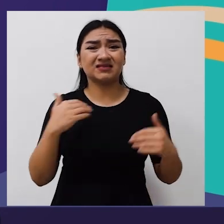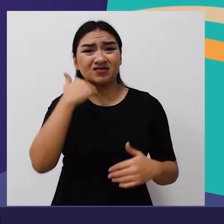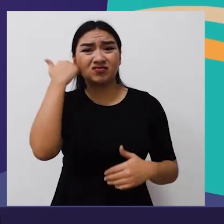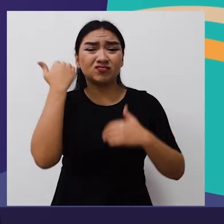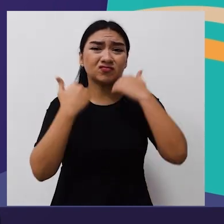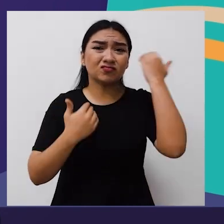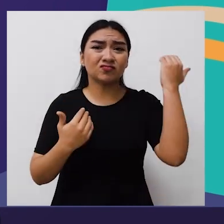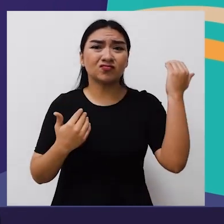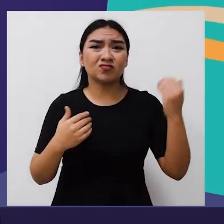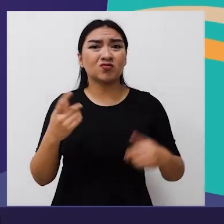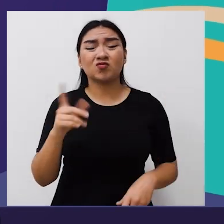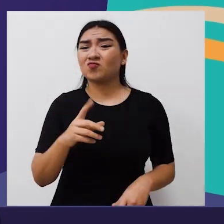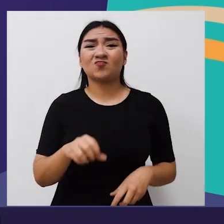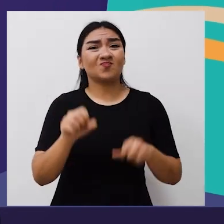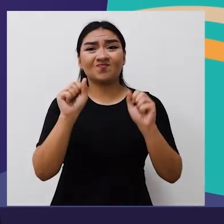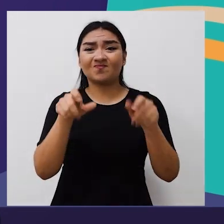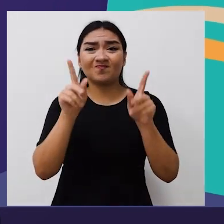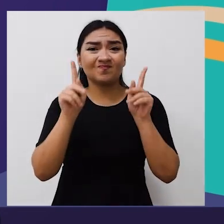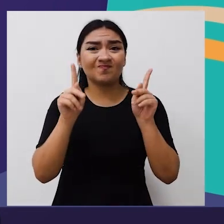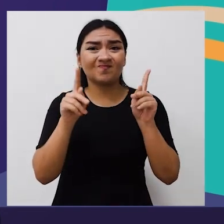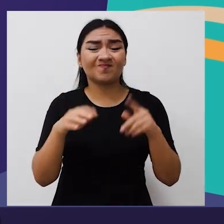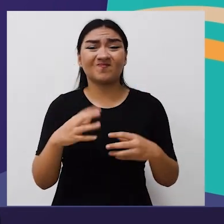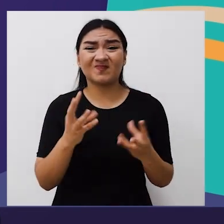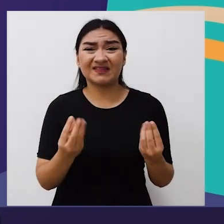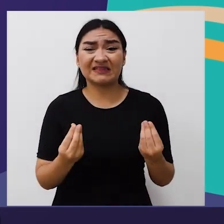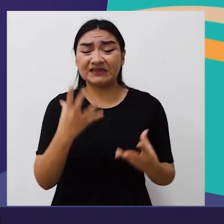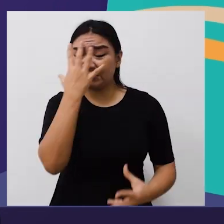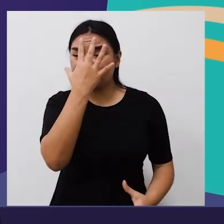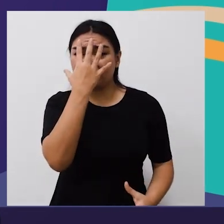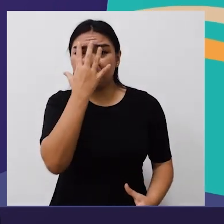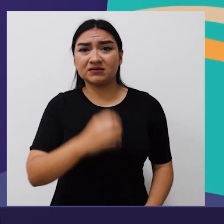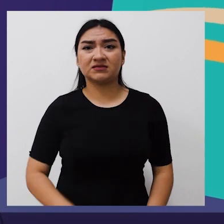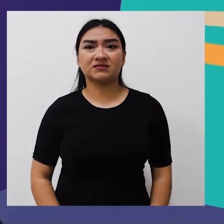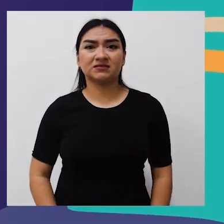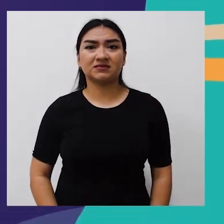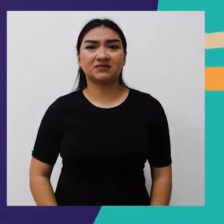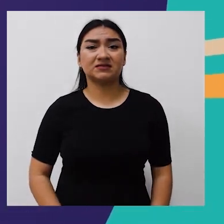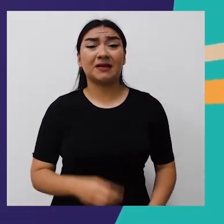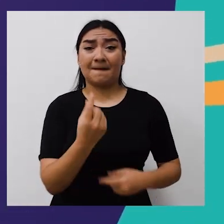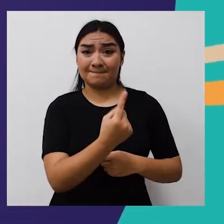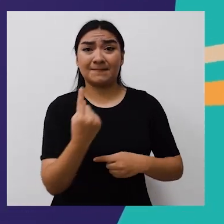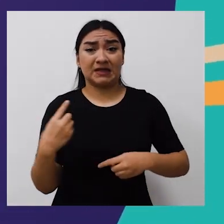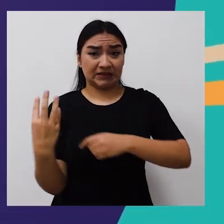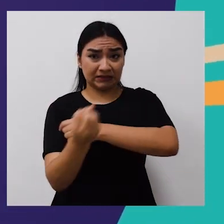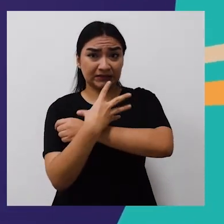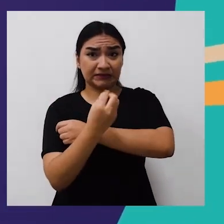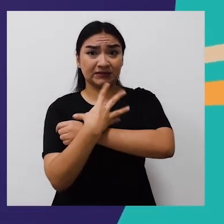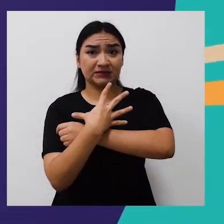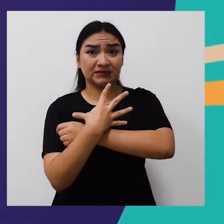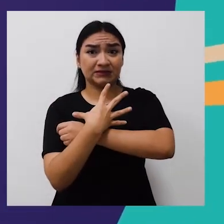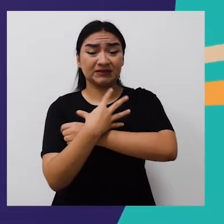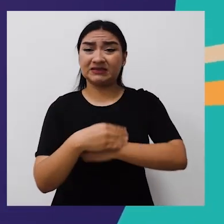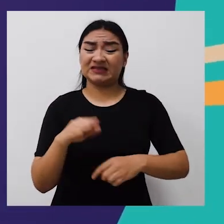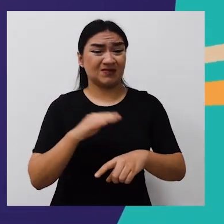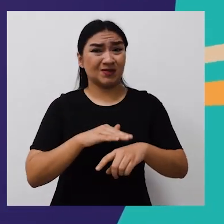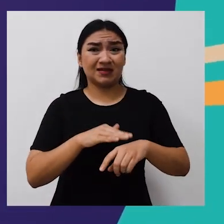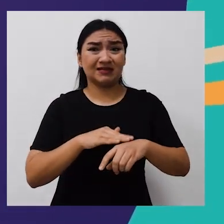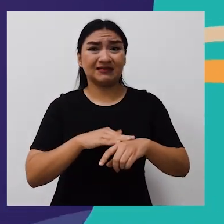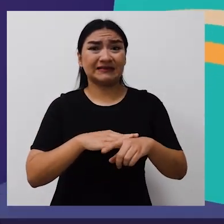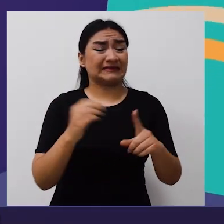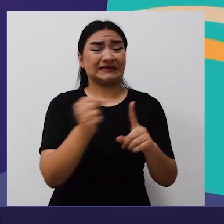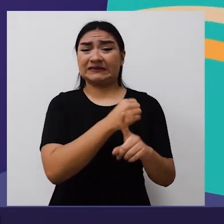adolescentes. Esto normalmente no se cuenta por miedo y pena. Varios historias como estas han llegado a mis mensajes directos